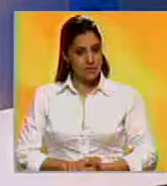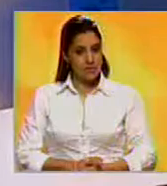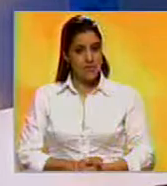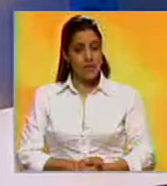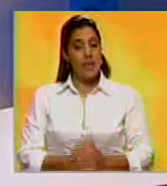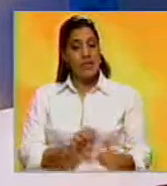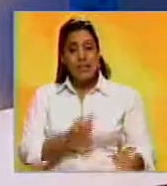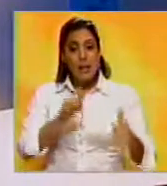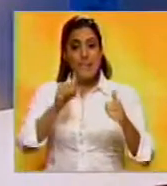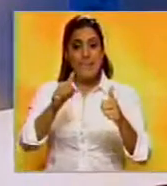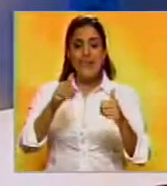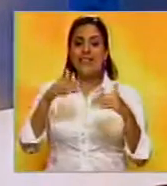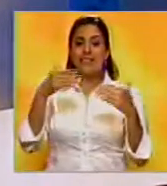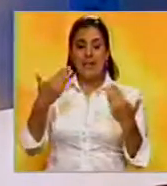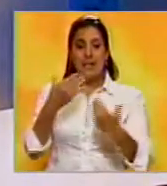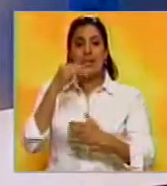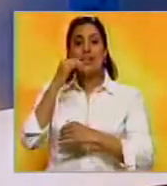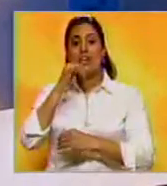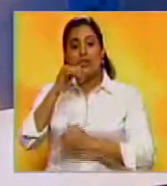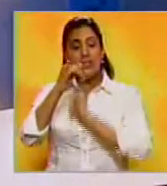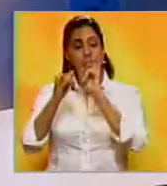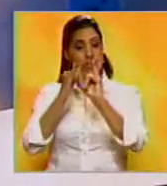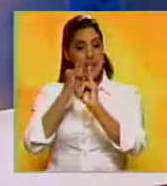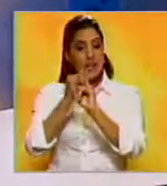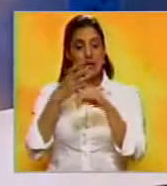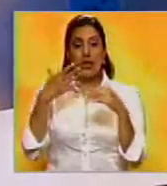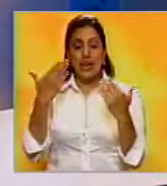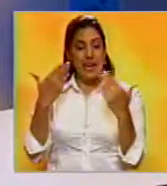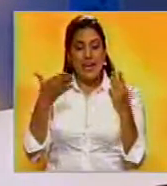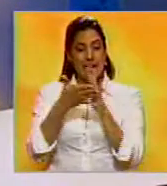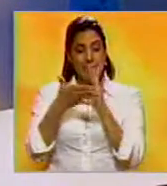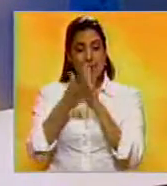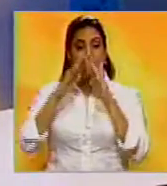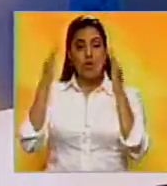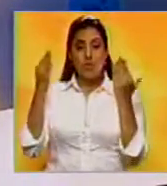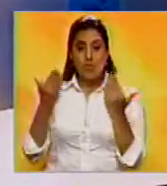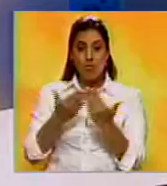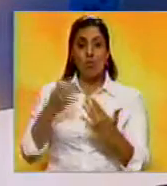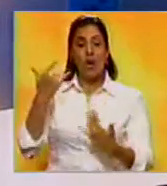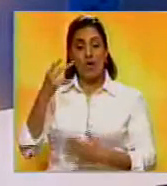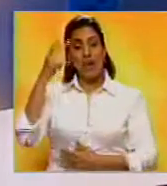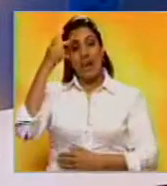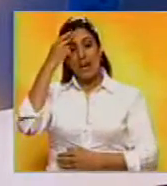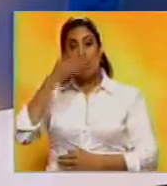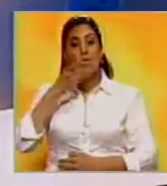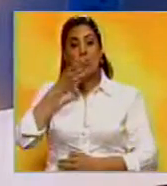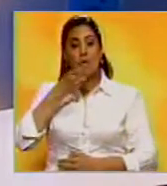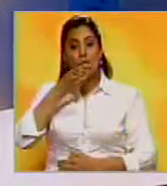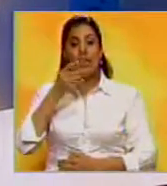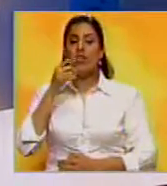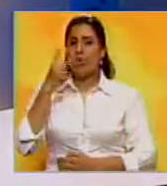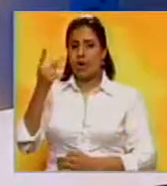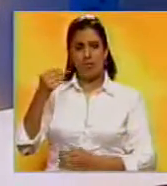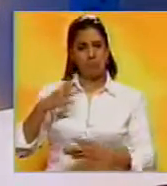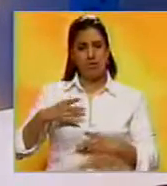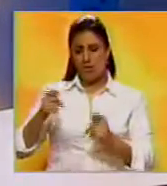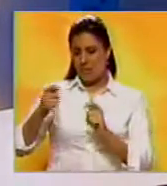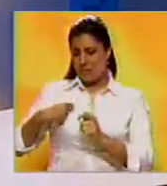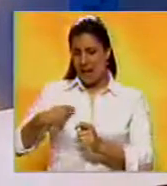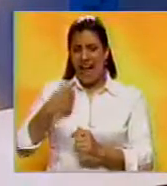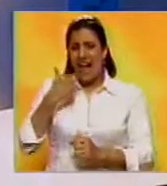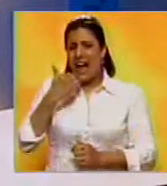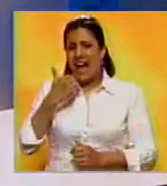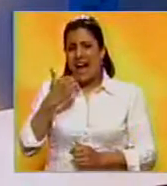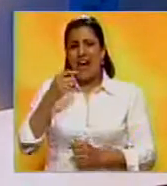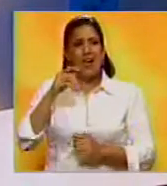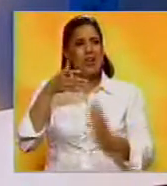Comenzamos el recorrido de las noticias internacionales en lo que pasa en el mundo. En República Dominicana, el presidente Danilo Medina negó haber recibido dinero